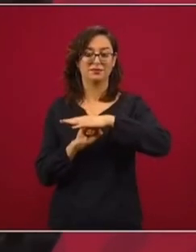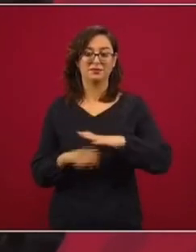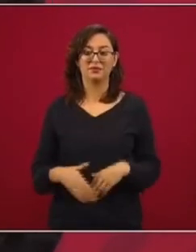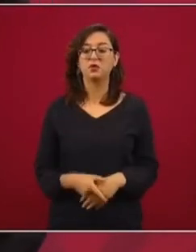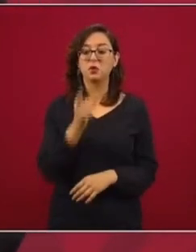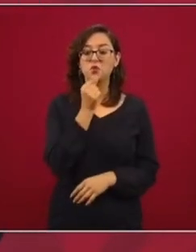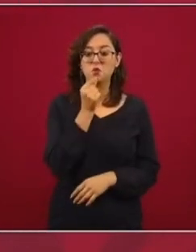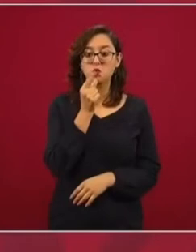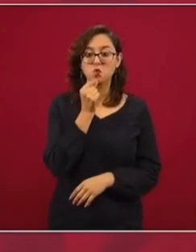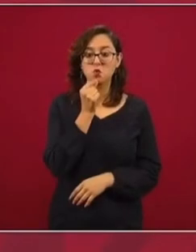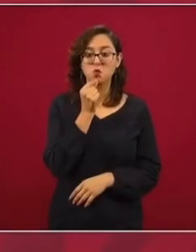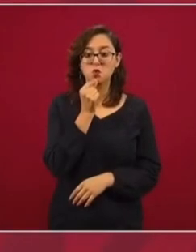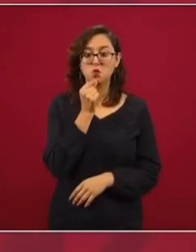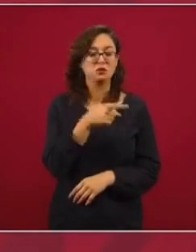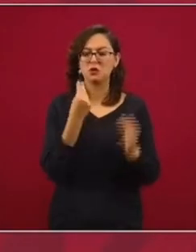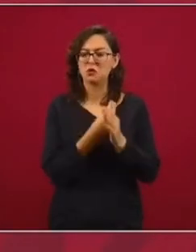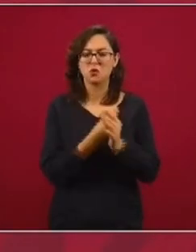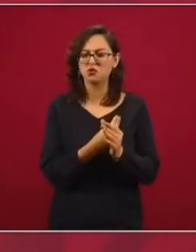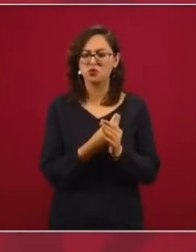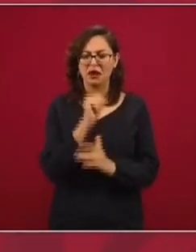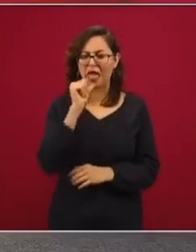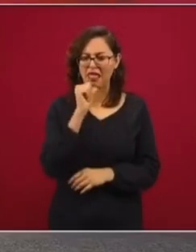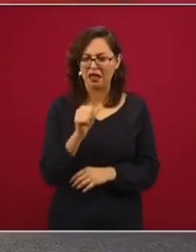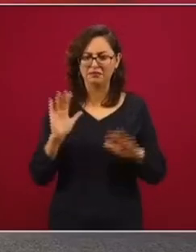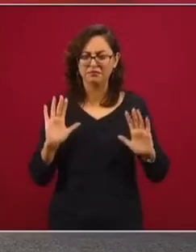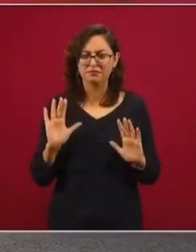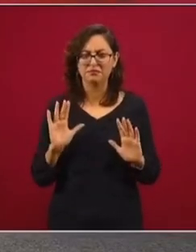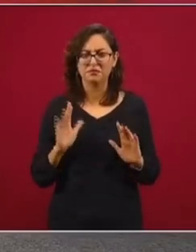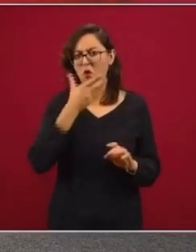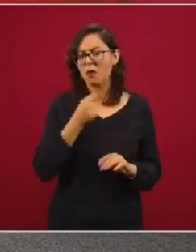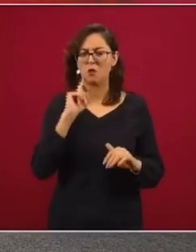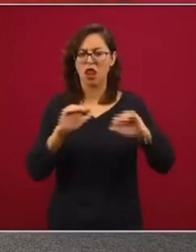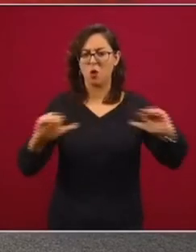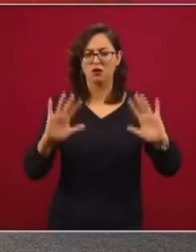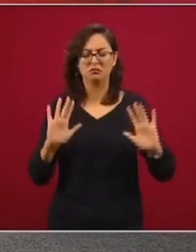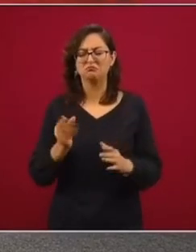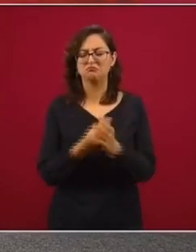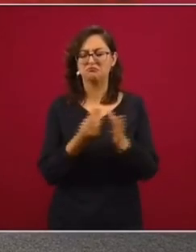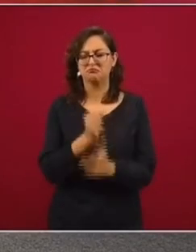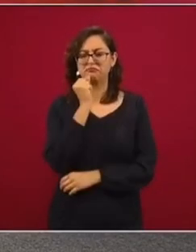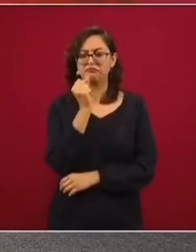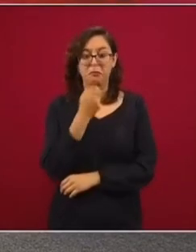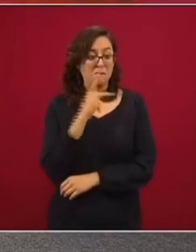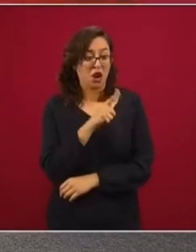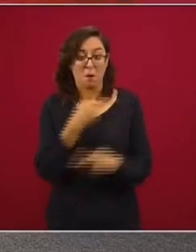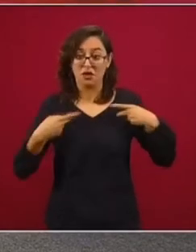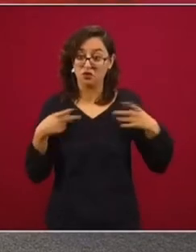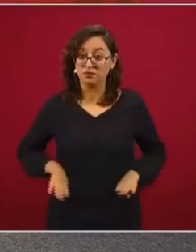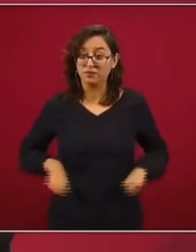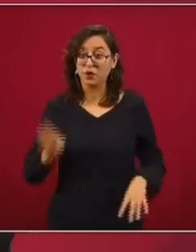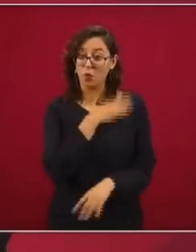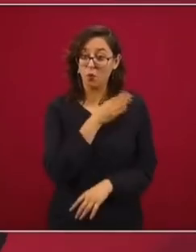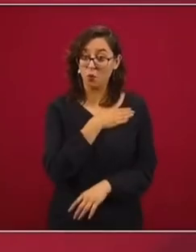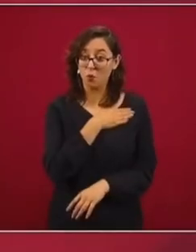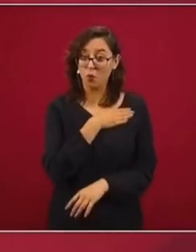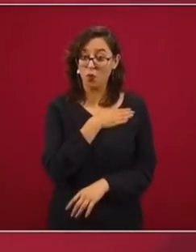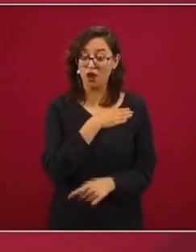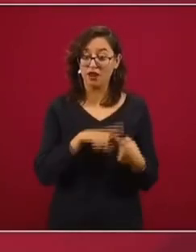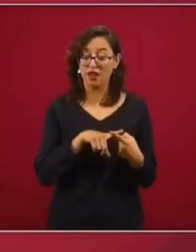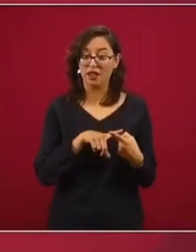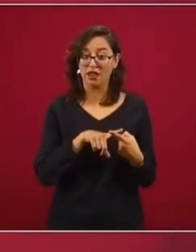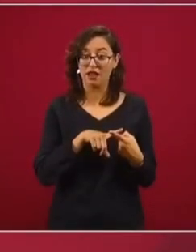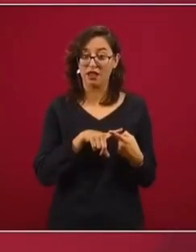Es un policía, aún sin un curso de perspectiva de género, si es un hombre bueno, si es un hombre